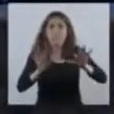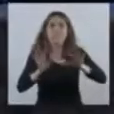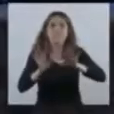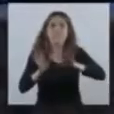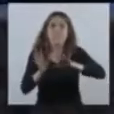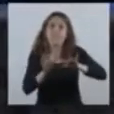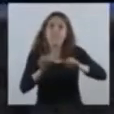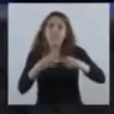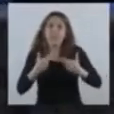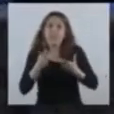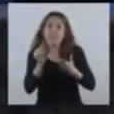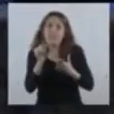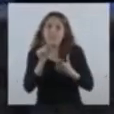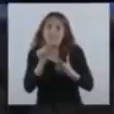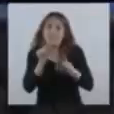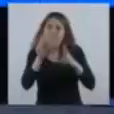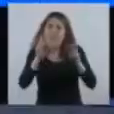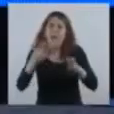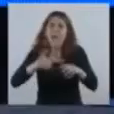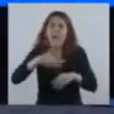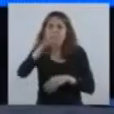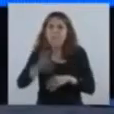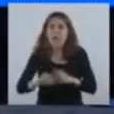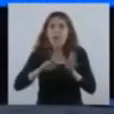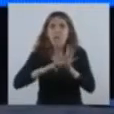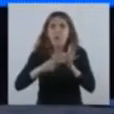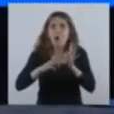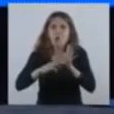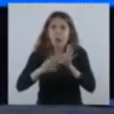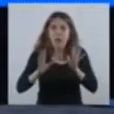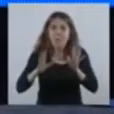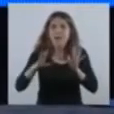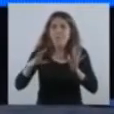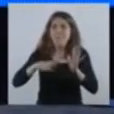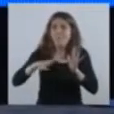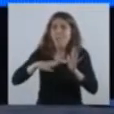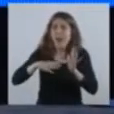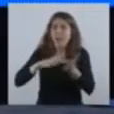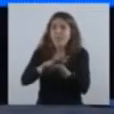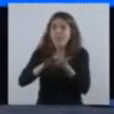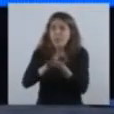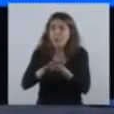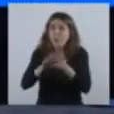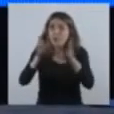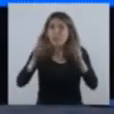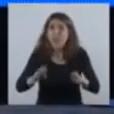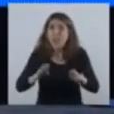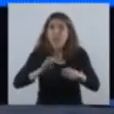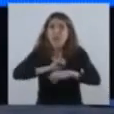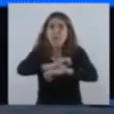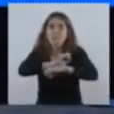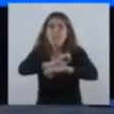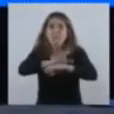...del problema que tenemos en Argentina, que no lo logramos terminar de superar, que es el problema de la pandemia.